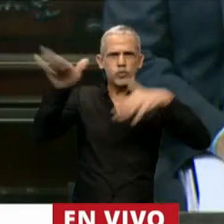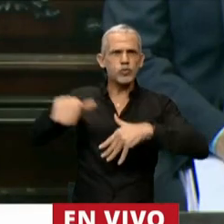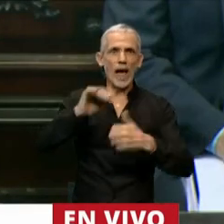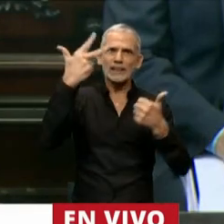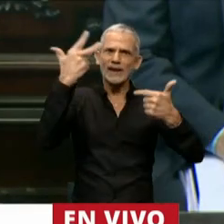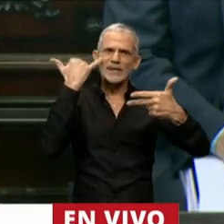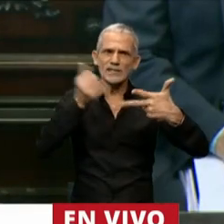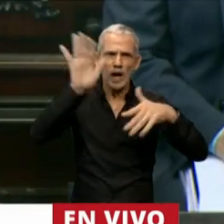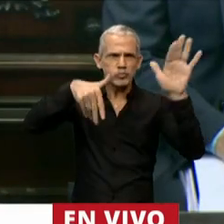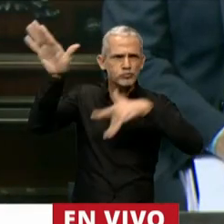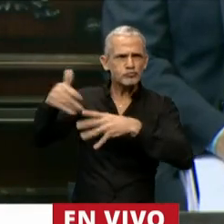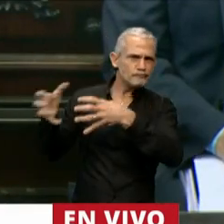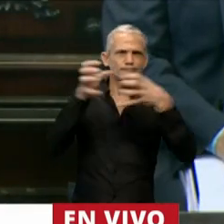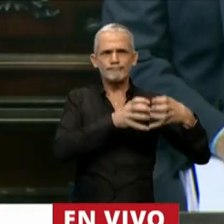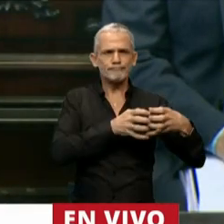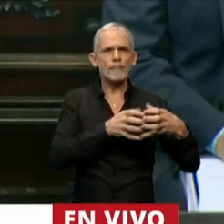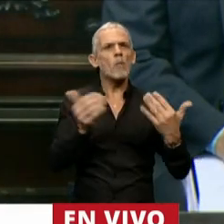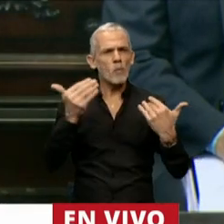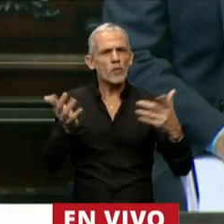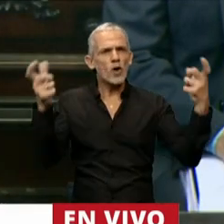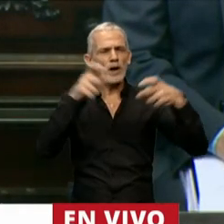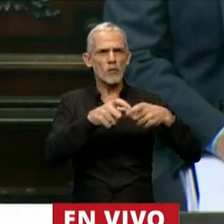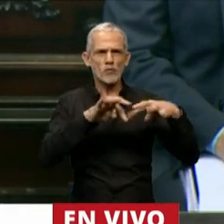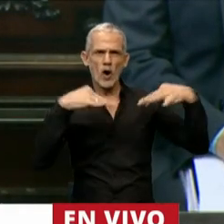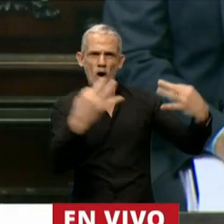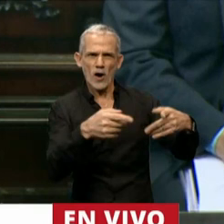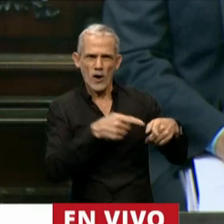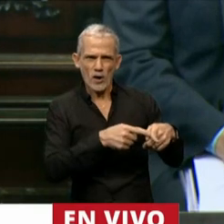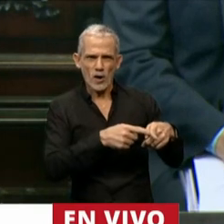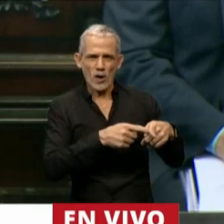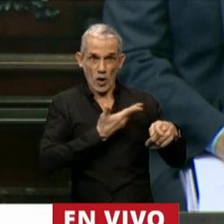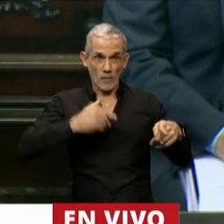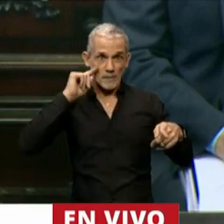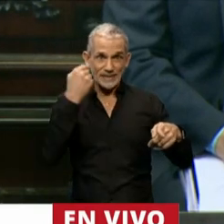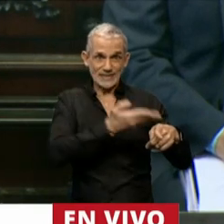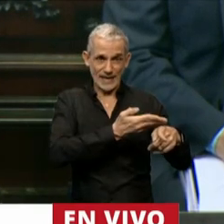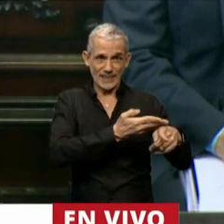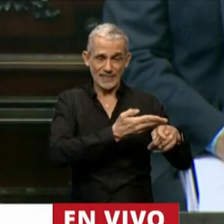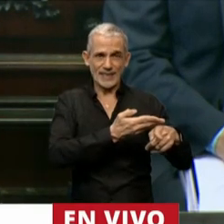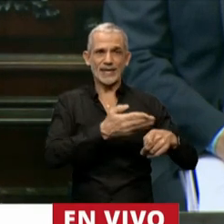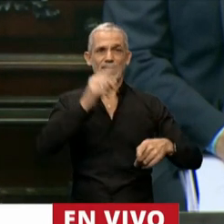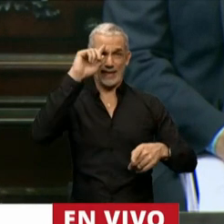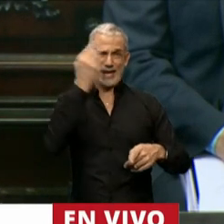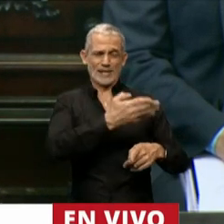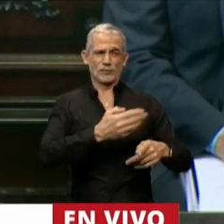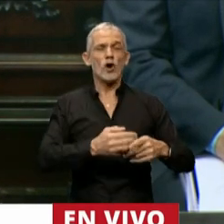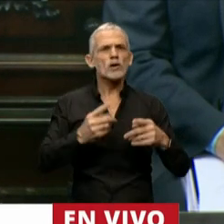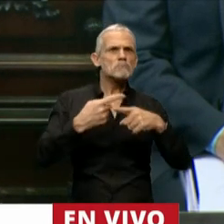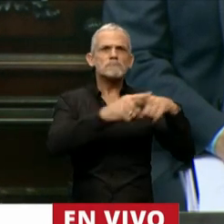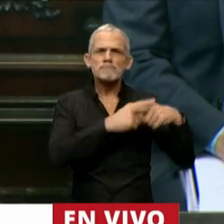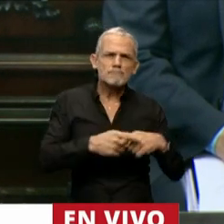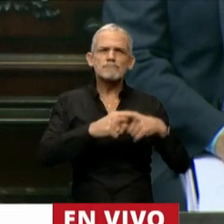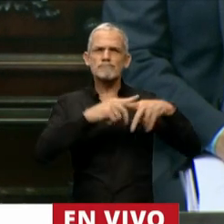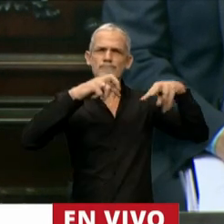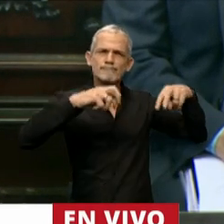oportunidades han tenido posibilidad de reunirse con el Presidente de la Nación y discutir